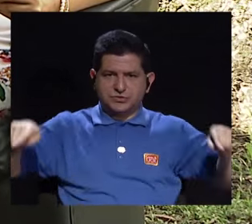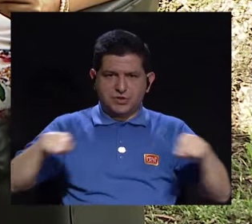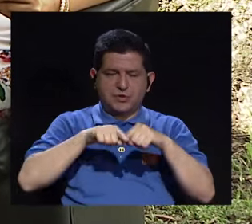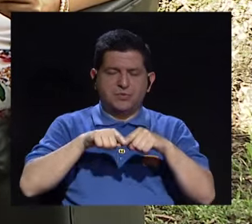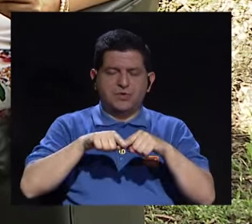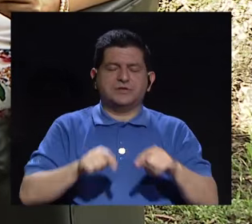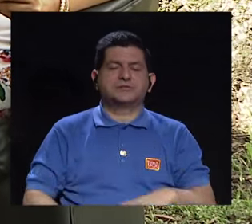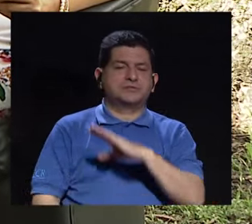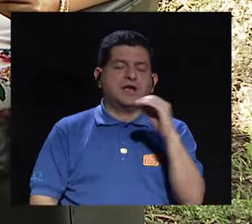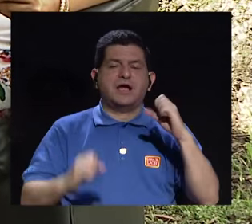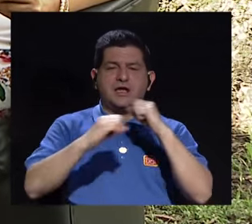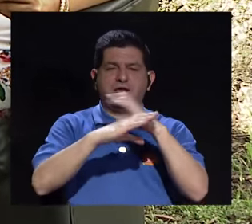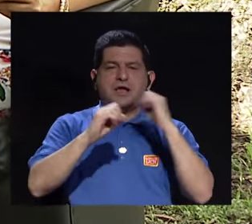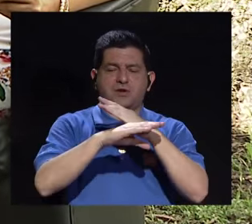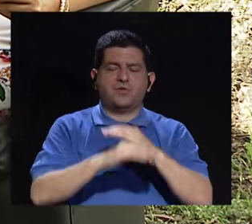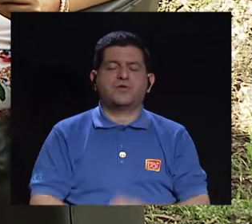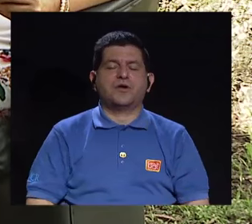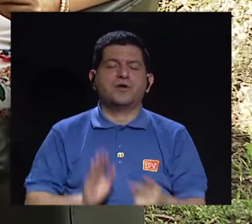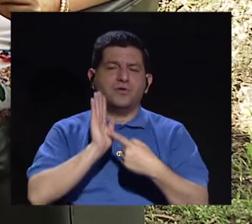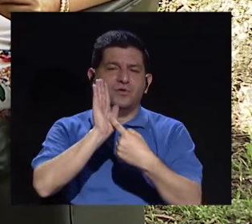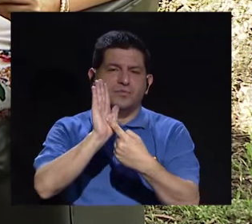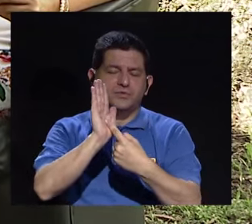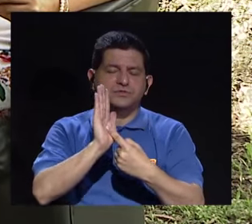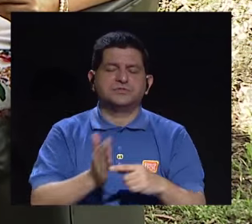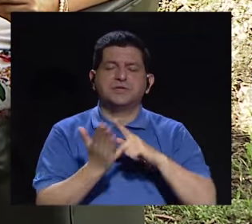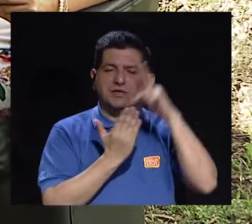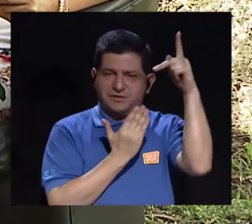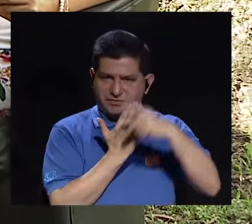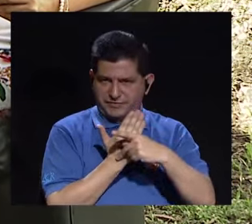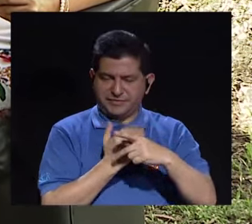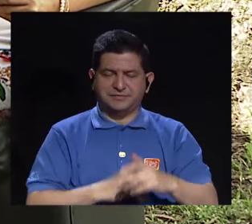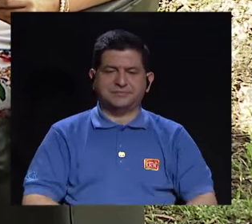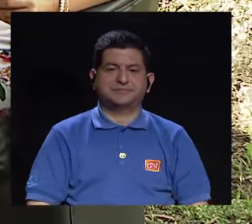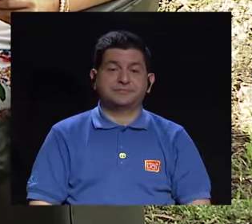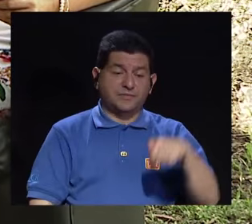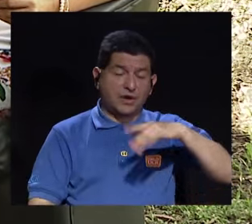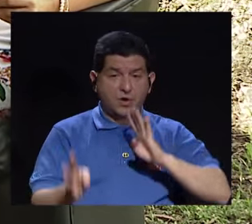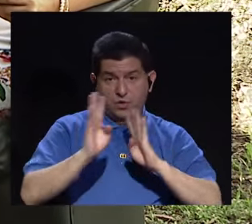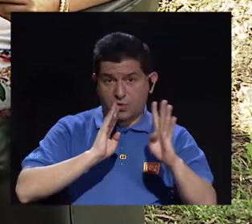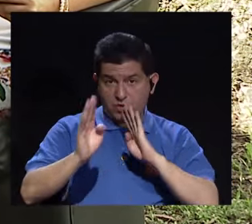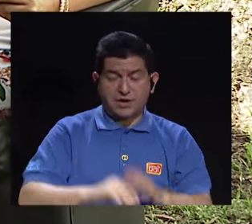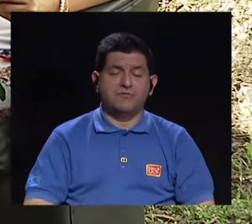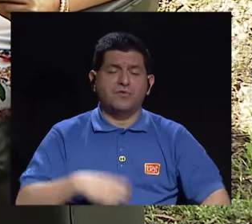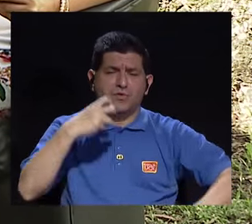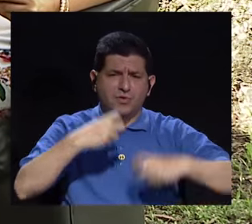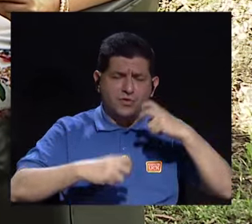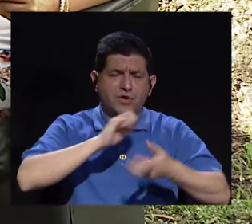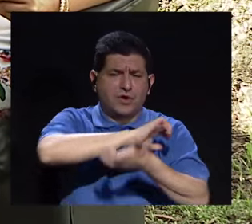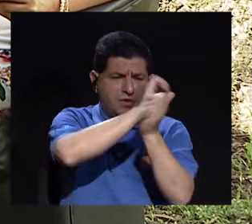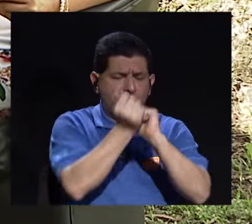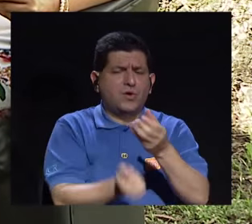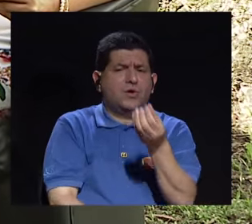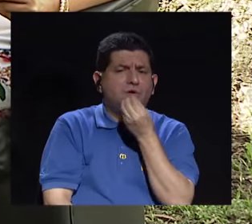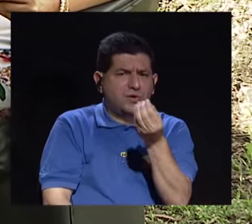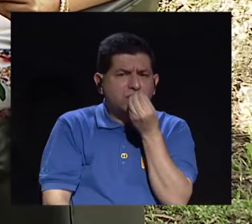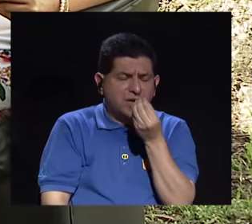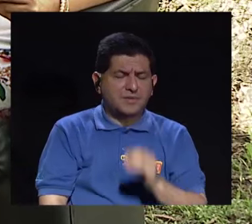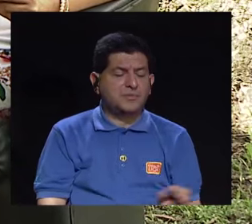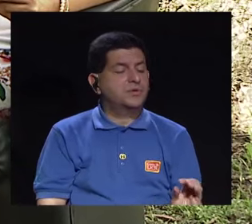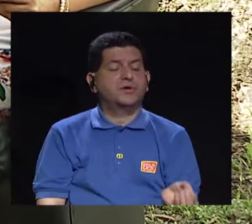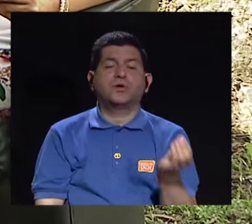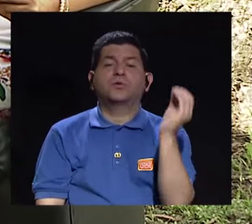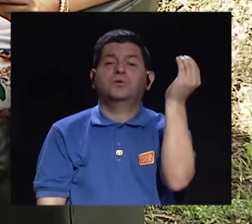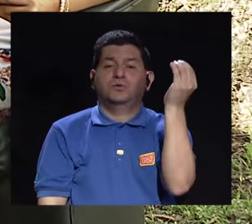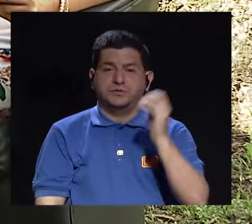pantalla y al correo electrónico a lo largo del programa. Y hoy estamos conversando acerca de los trastornos alimentarios